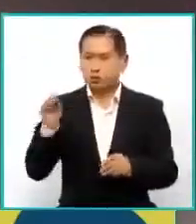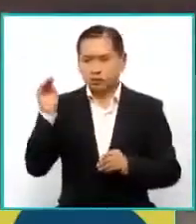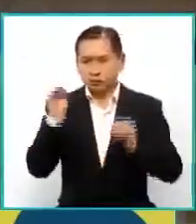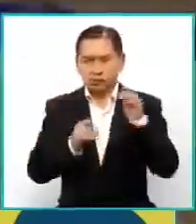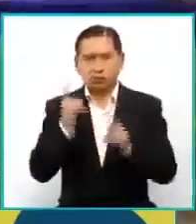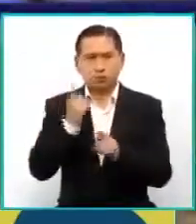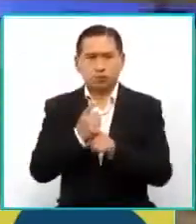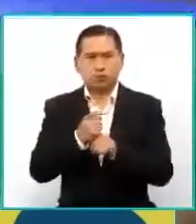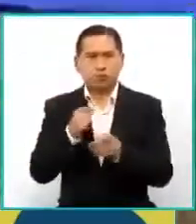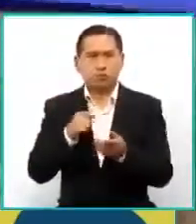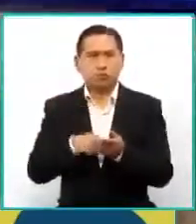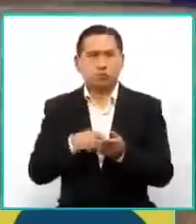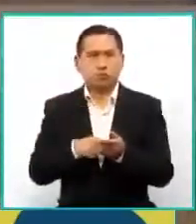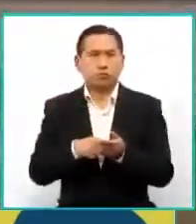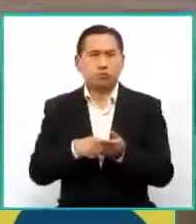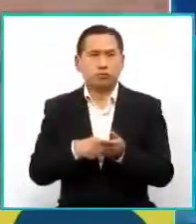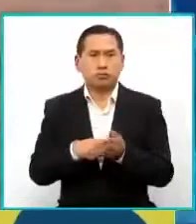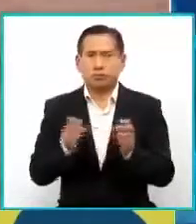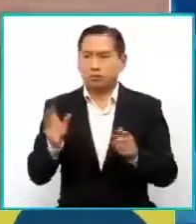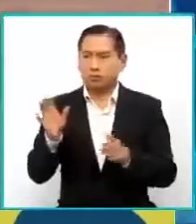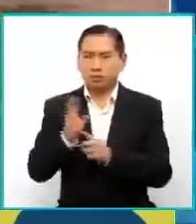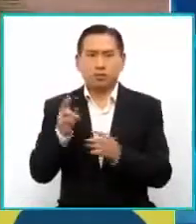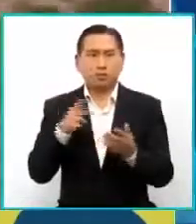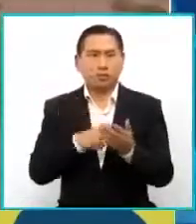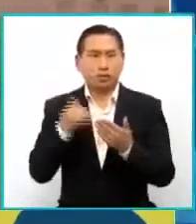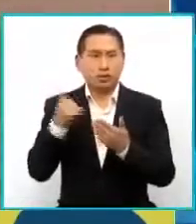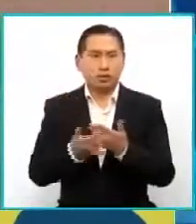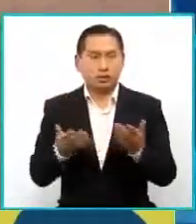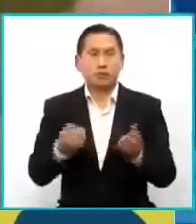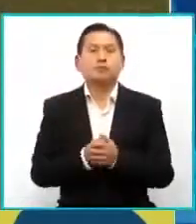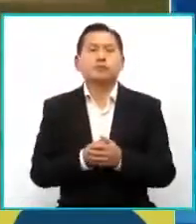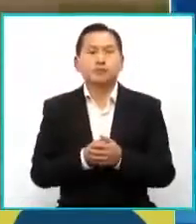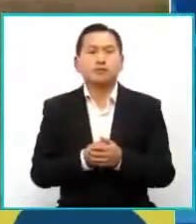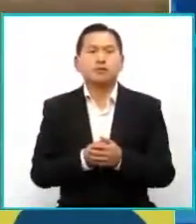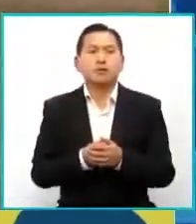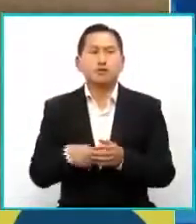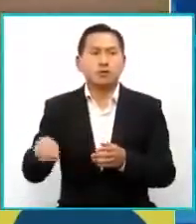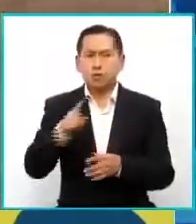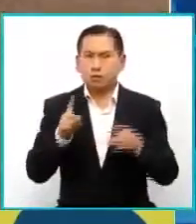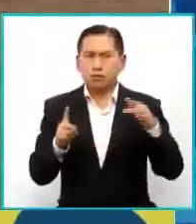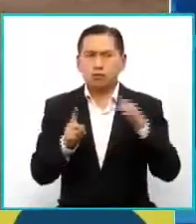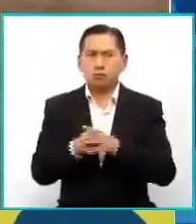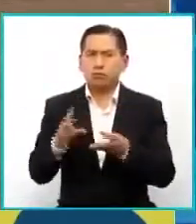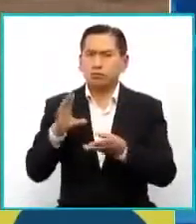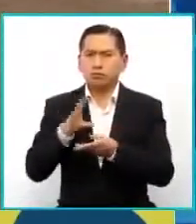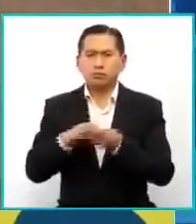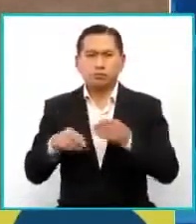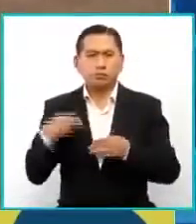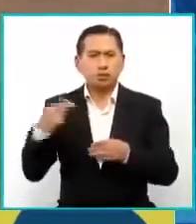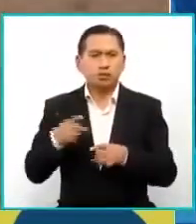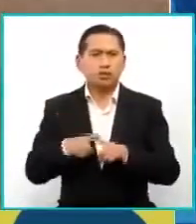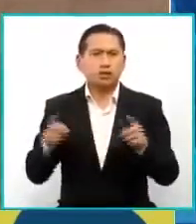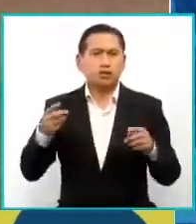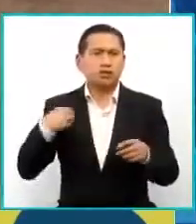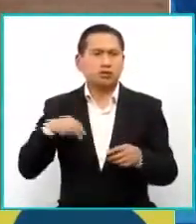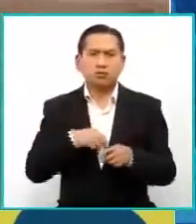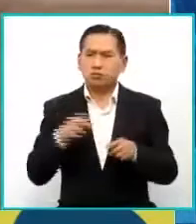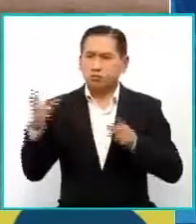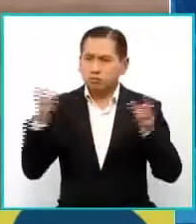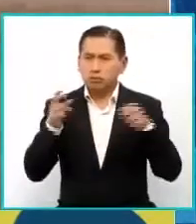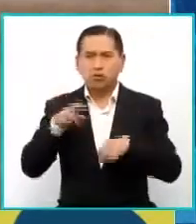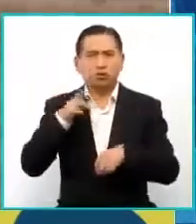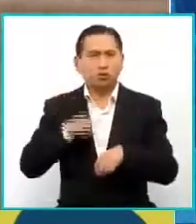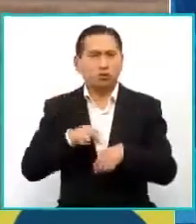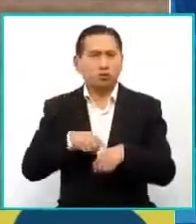entablar este proyecto. Van a encontrar historias que son distintas a las que escuchamos normalmente,